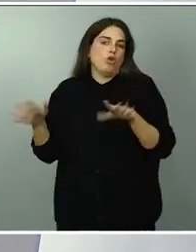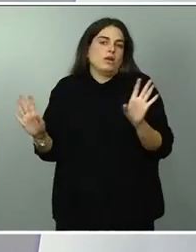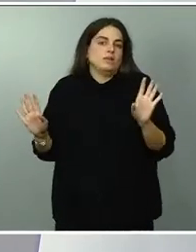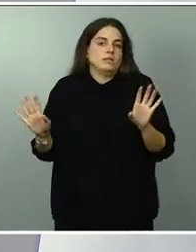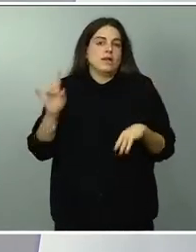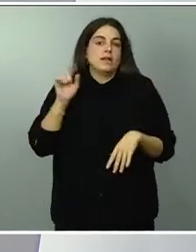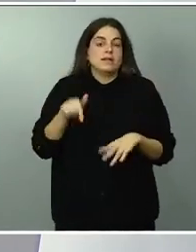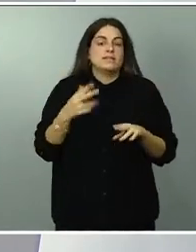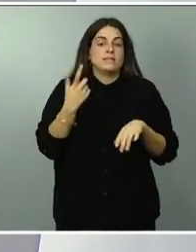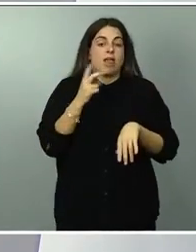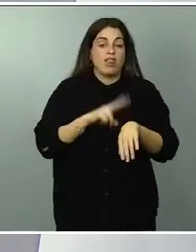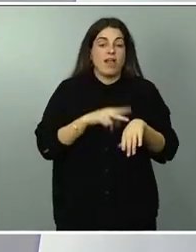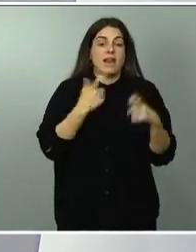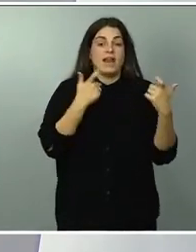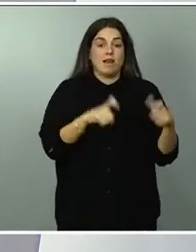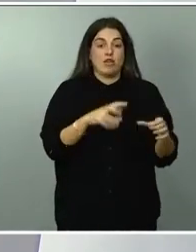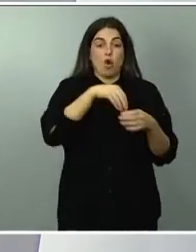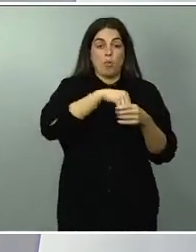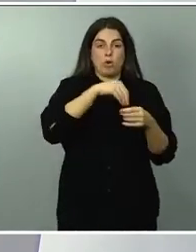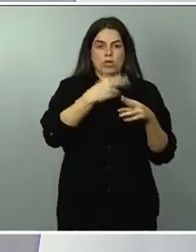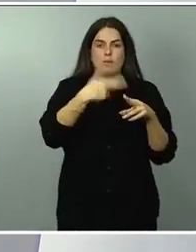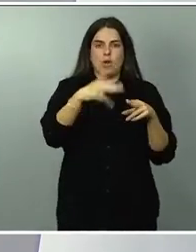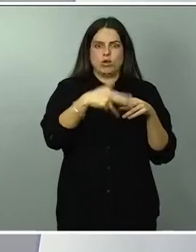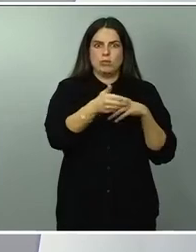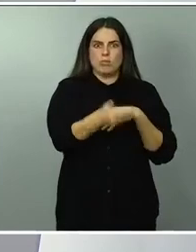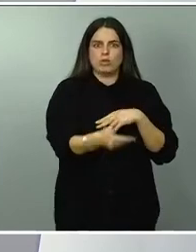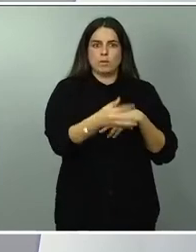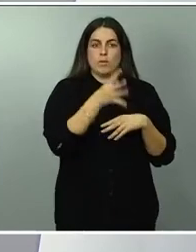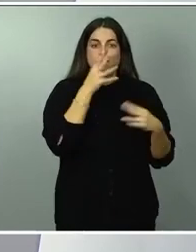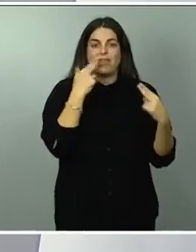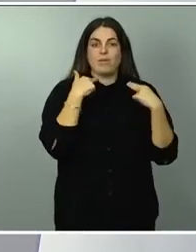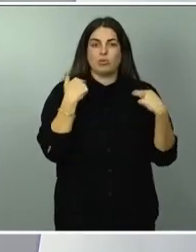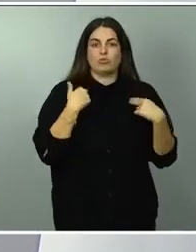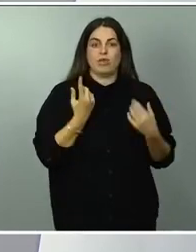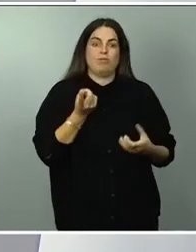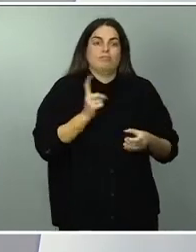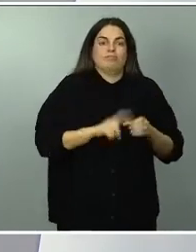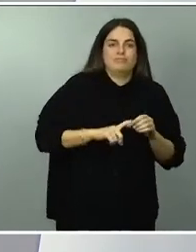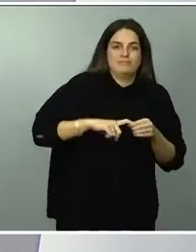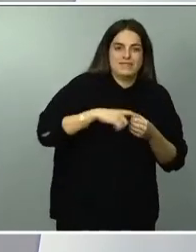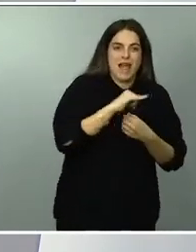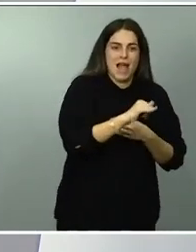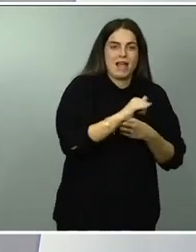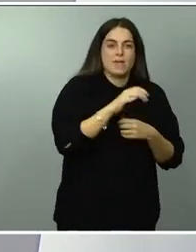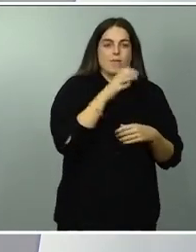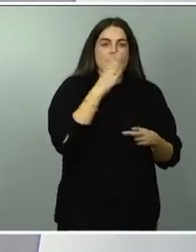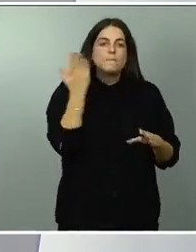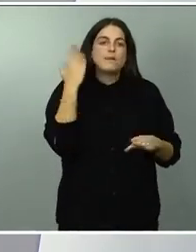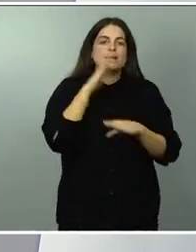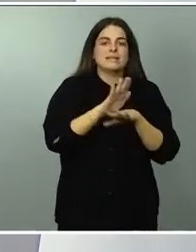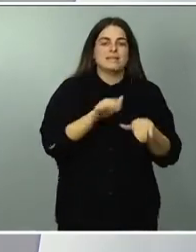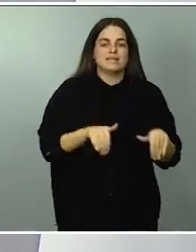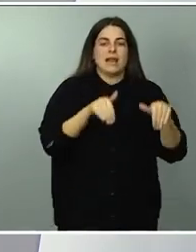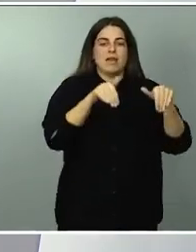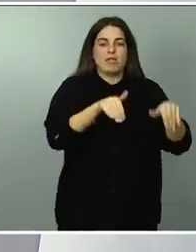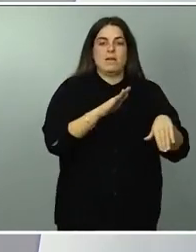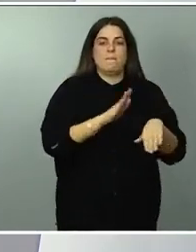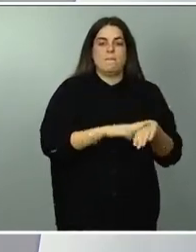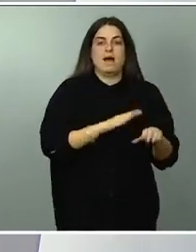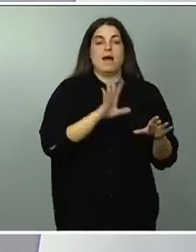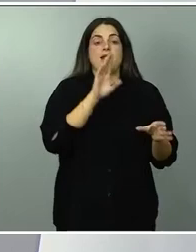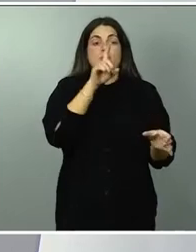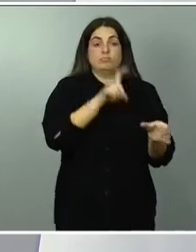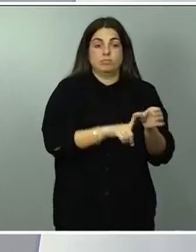componente político porque son diputados que se presentan a las elecciones por una formación política pueden tener su propia